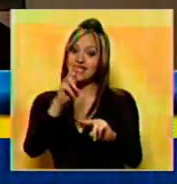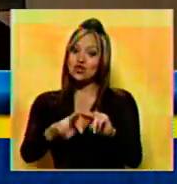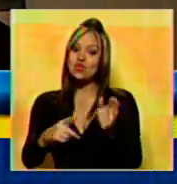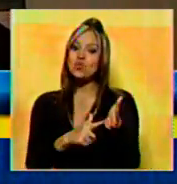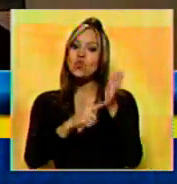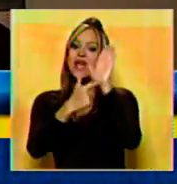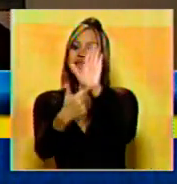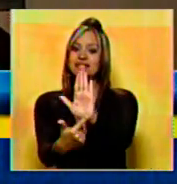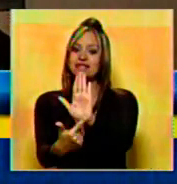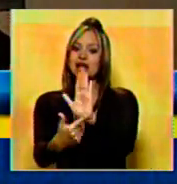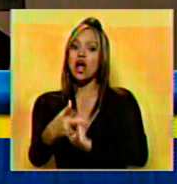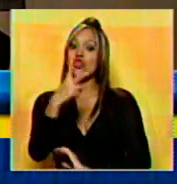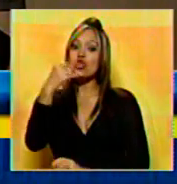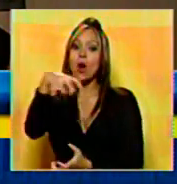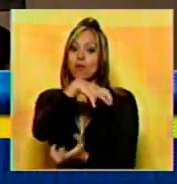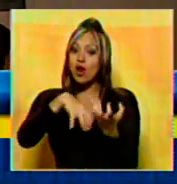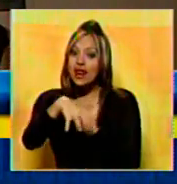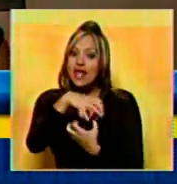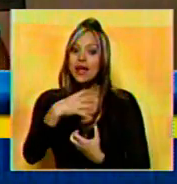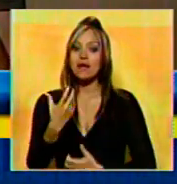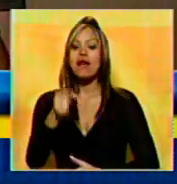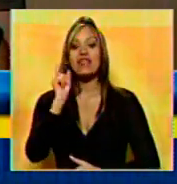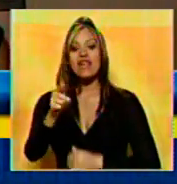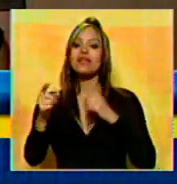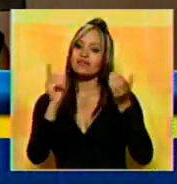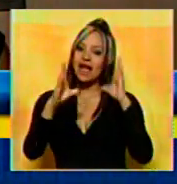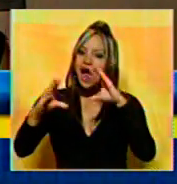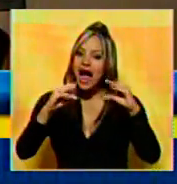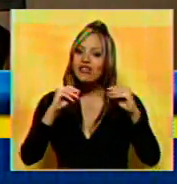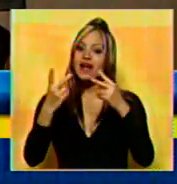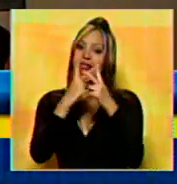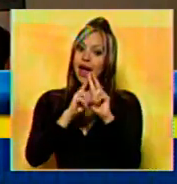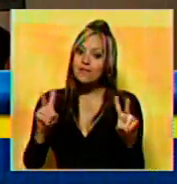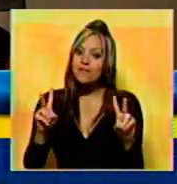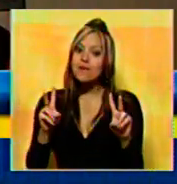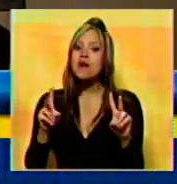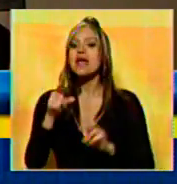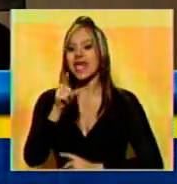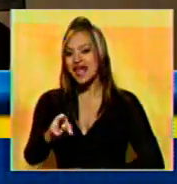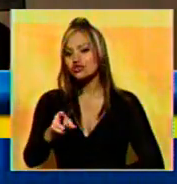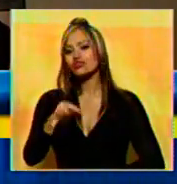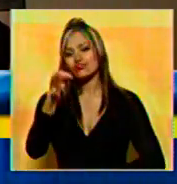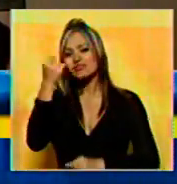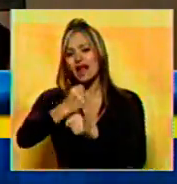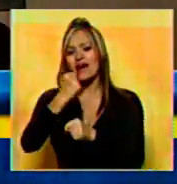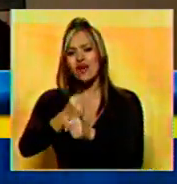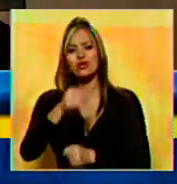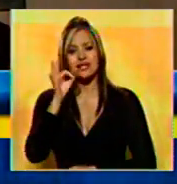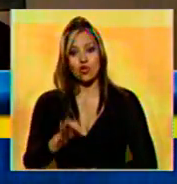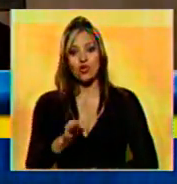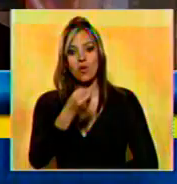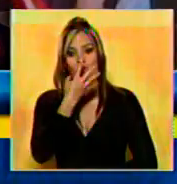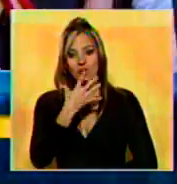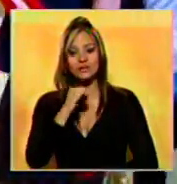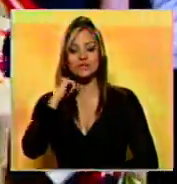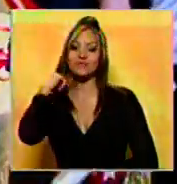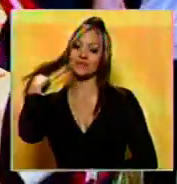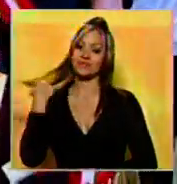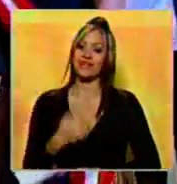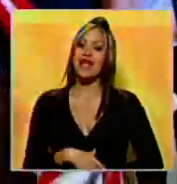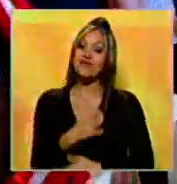mostrarles que no es la violencia el camino, sino es el diálogo y la paz, creo que nuestro trabajo está más que recompensado.